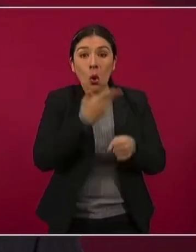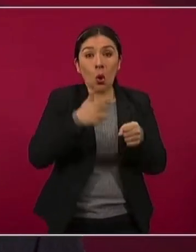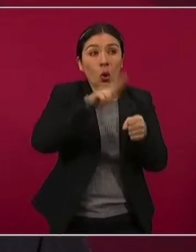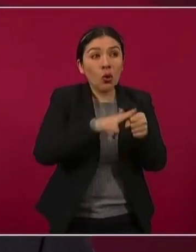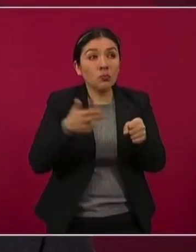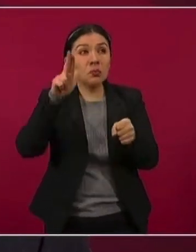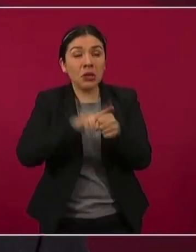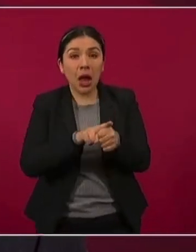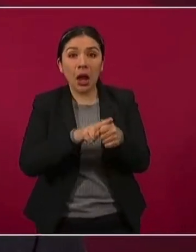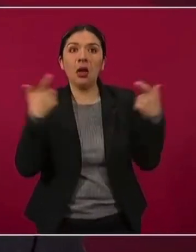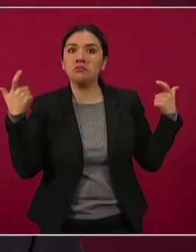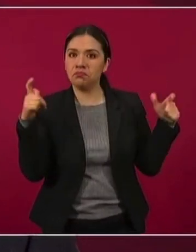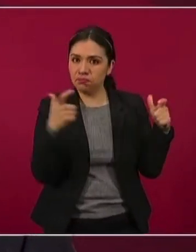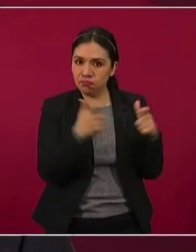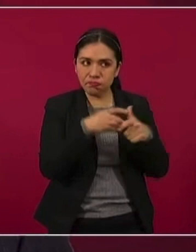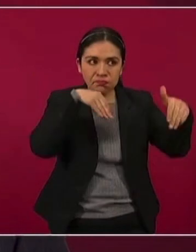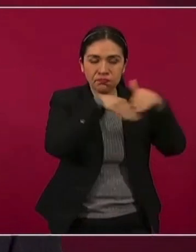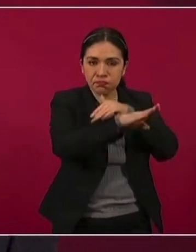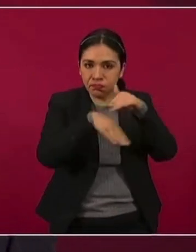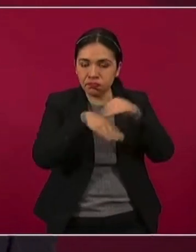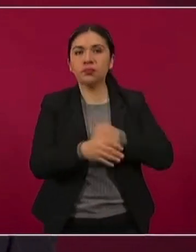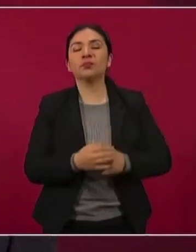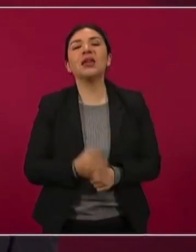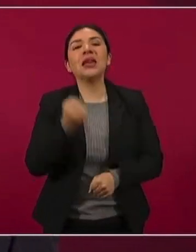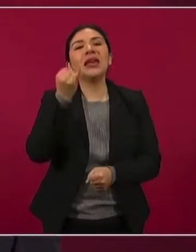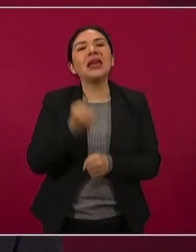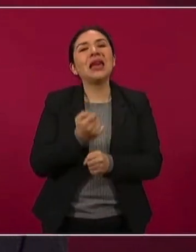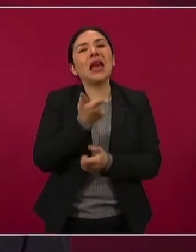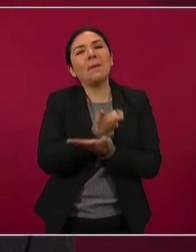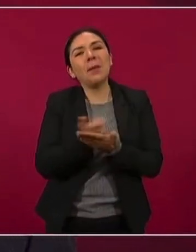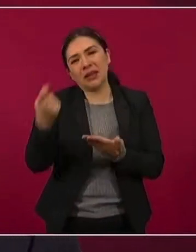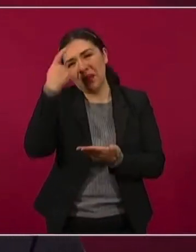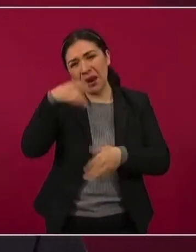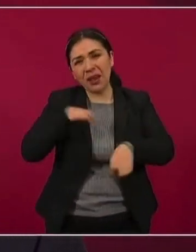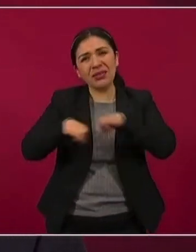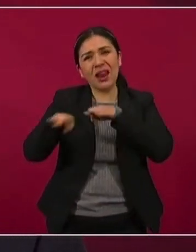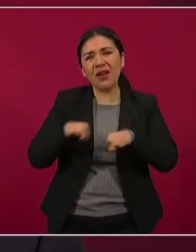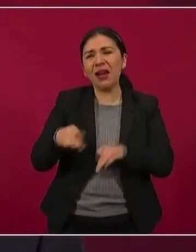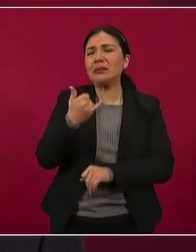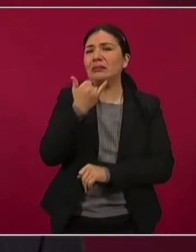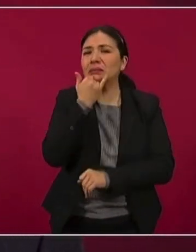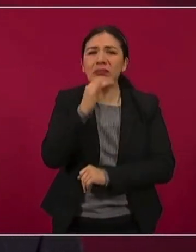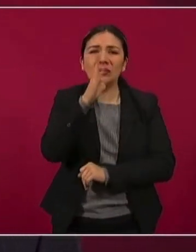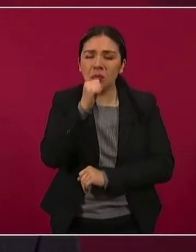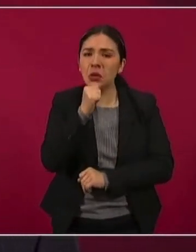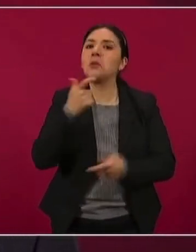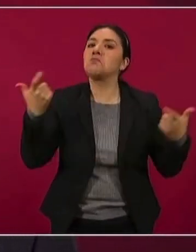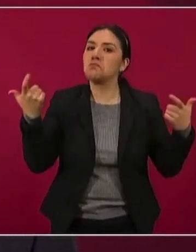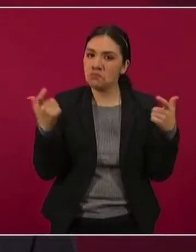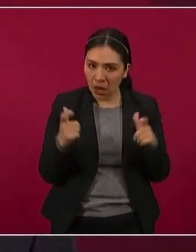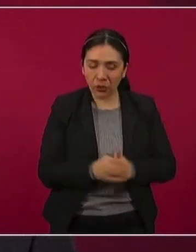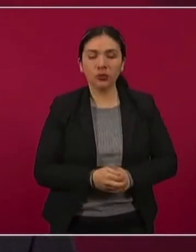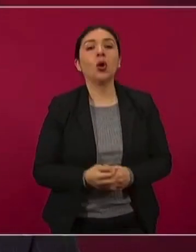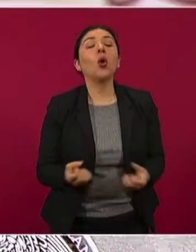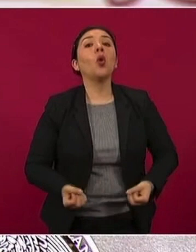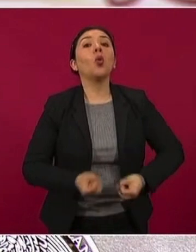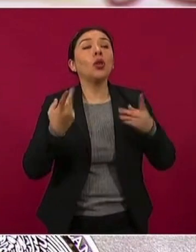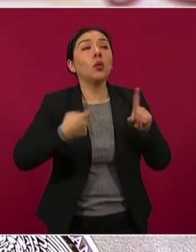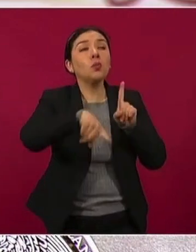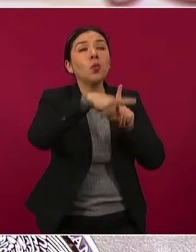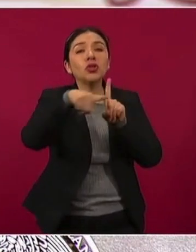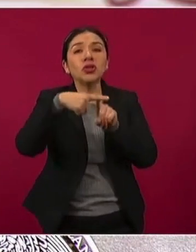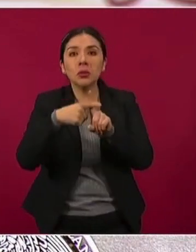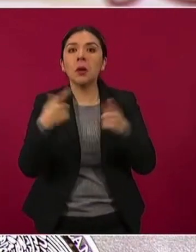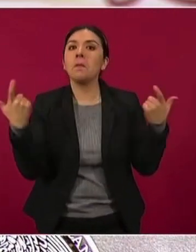hospitalaria, la reducción de las incapacidades temporales laborales y la reducción del porcentaje de positividad.